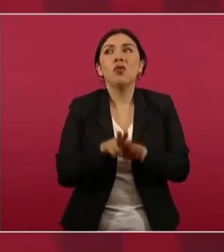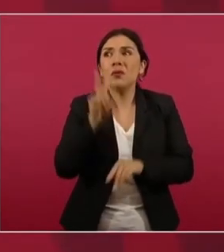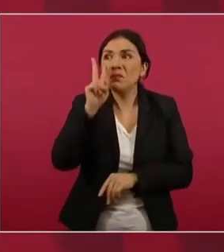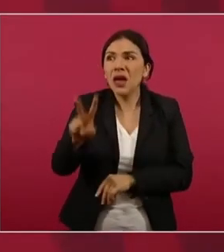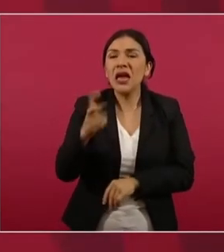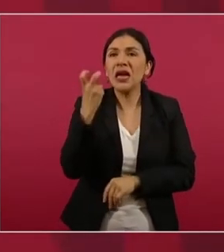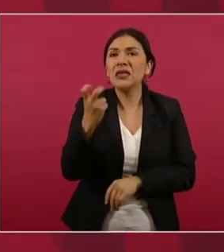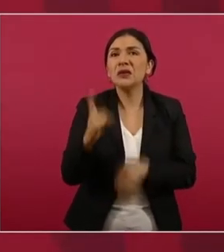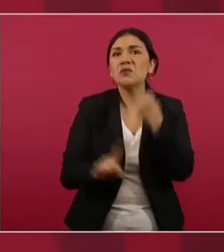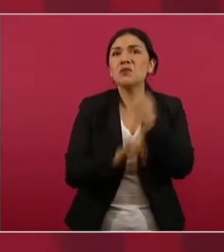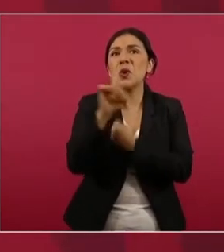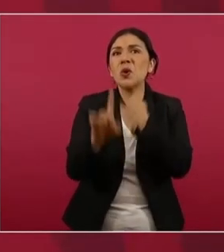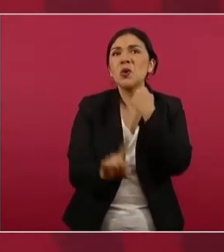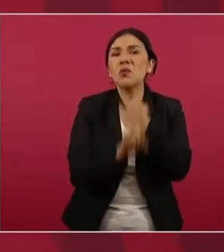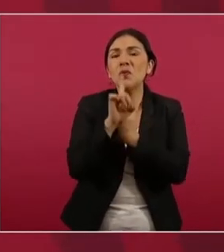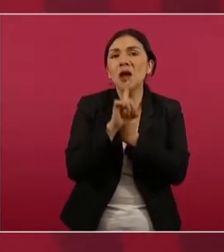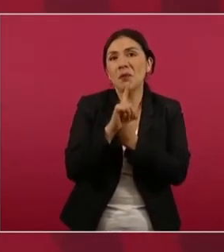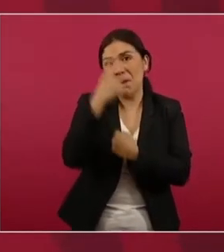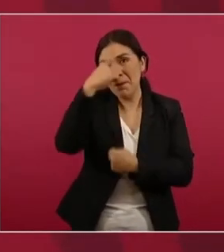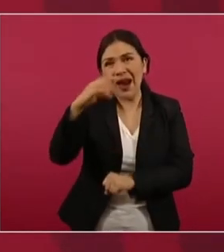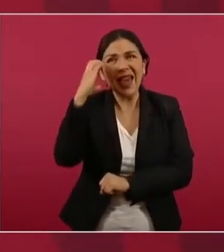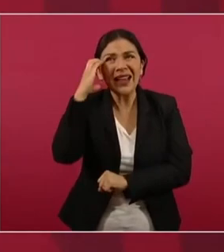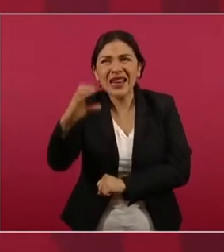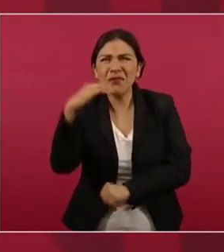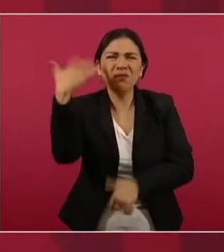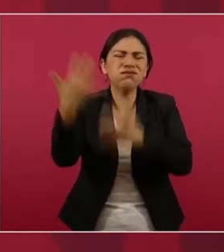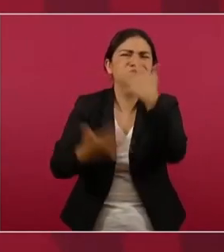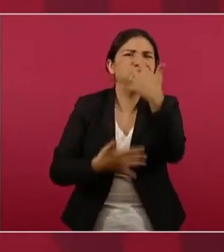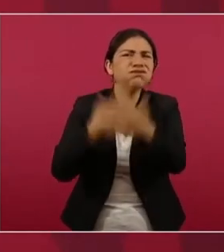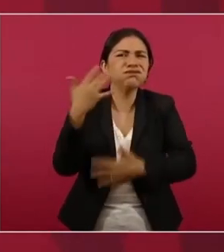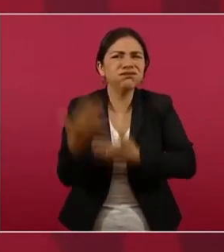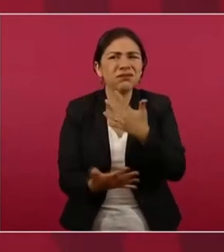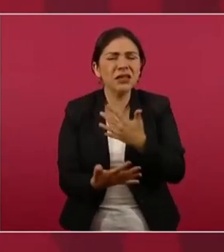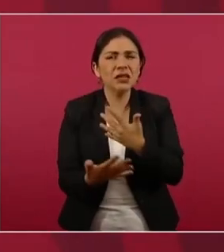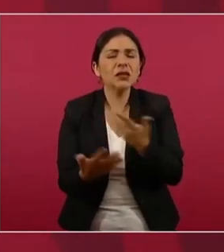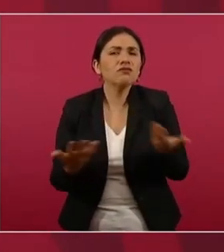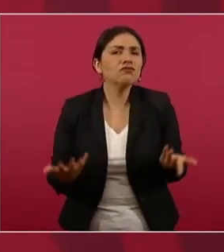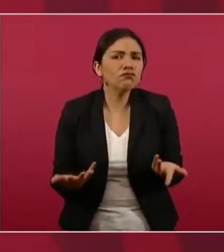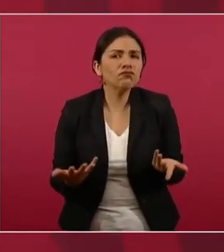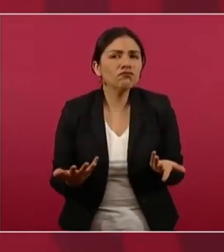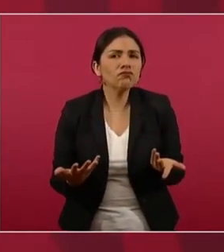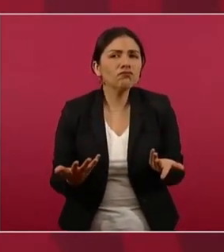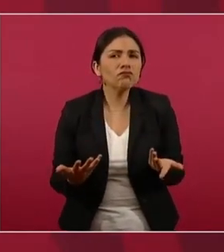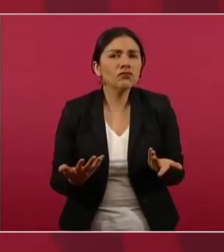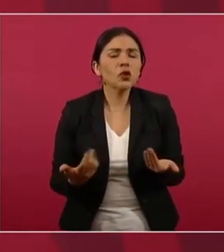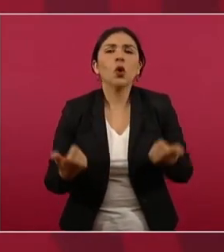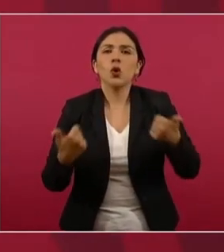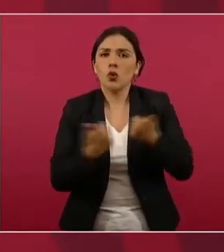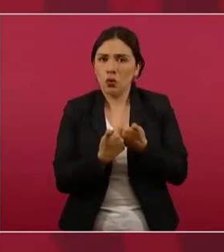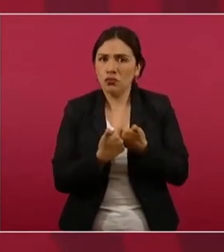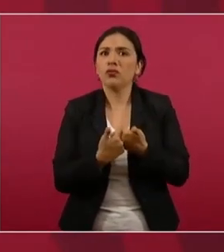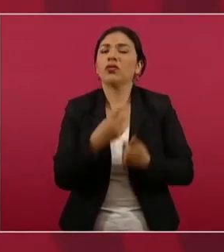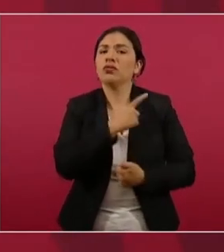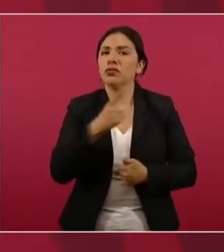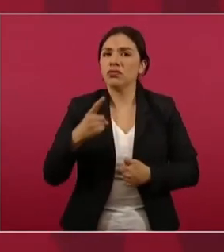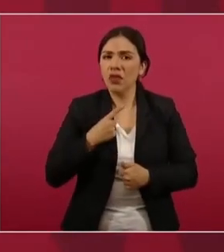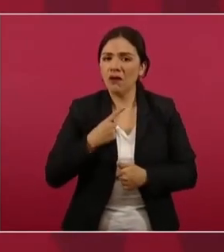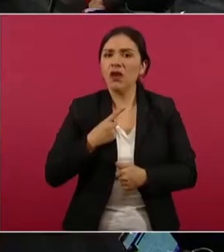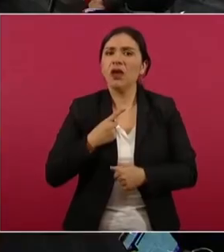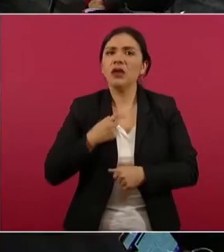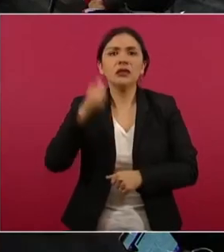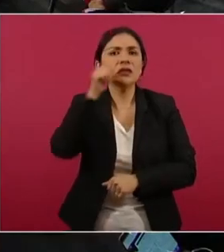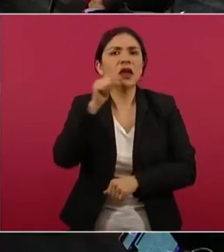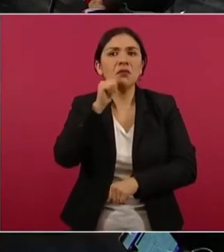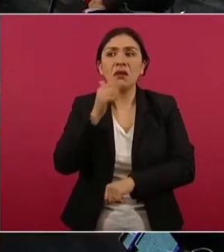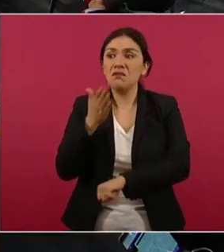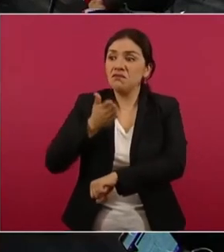de la delincuencia con medidas coercitivas, declarando